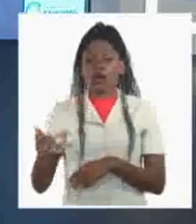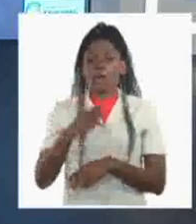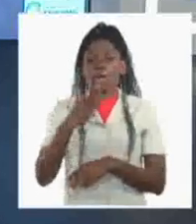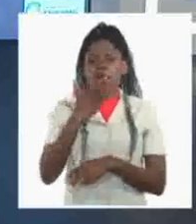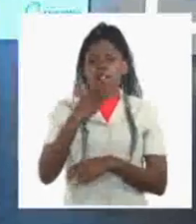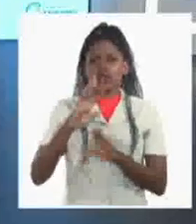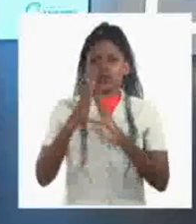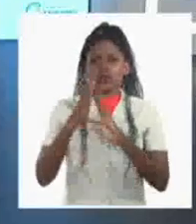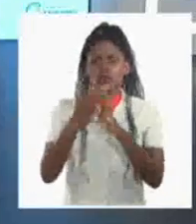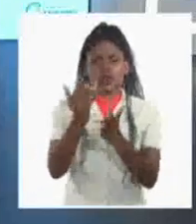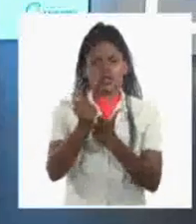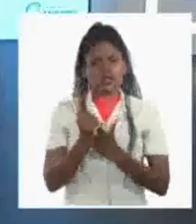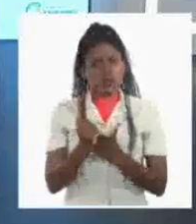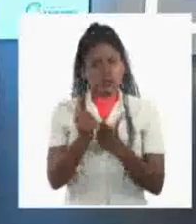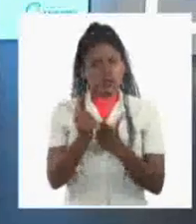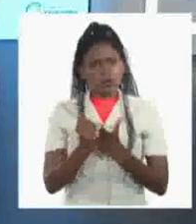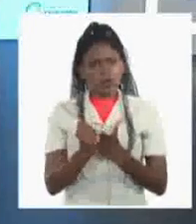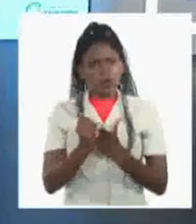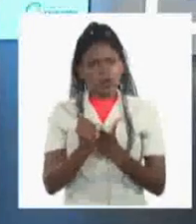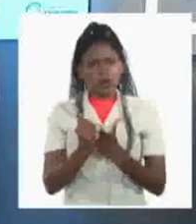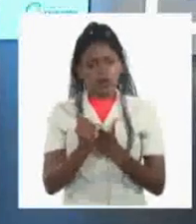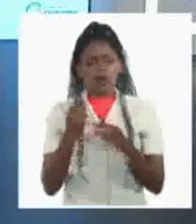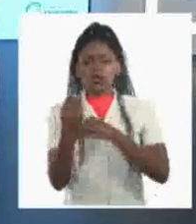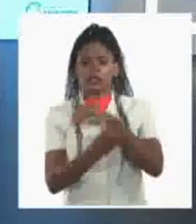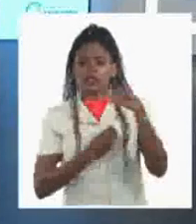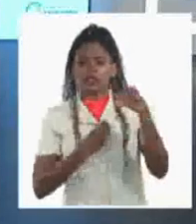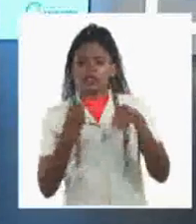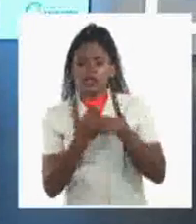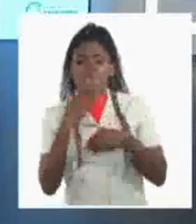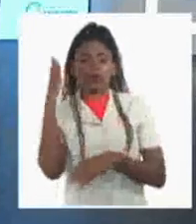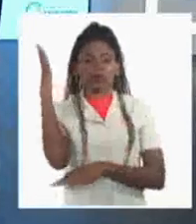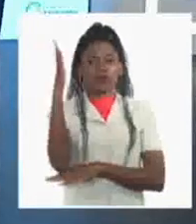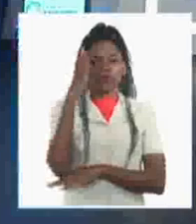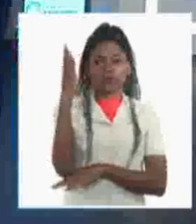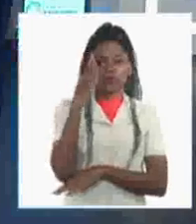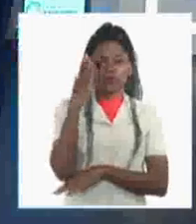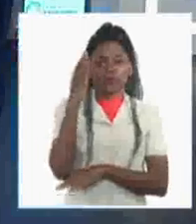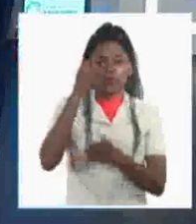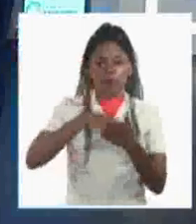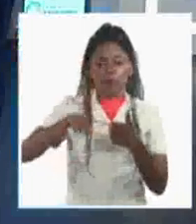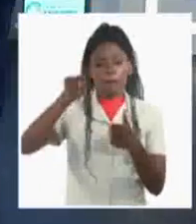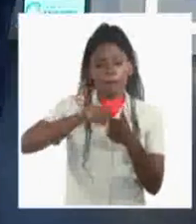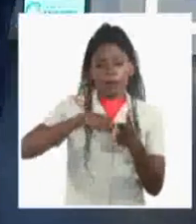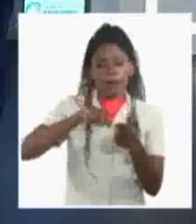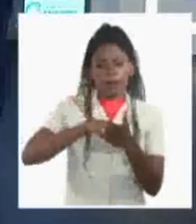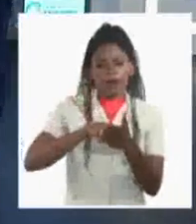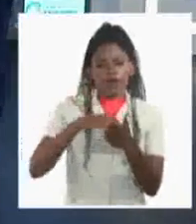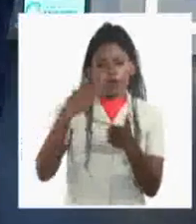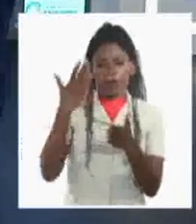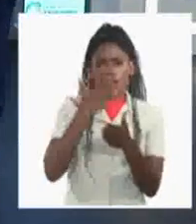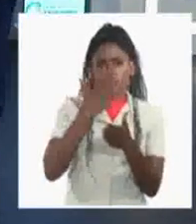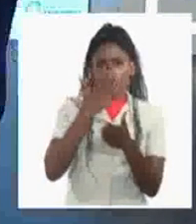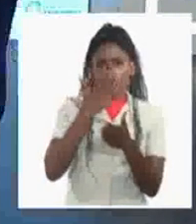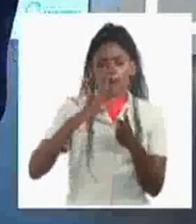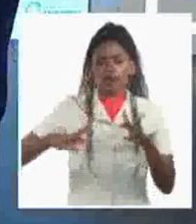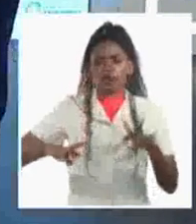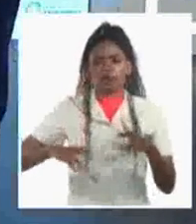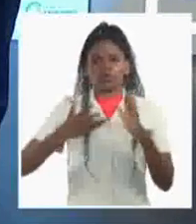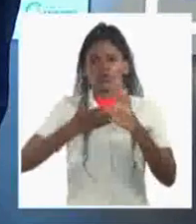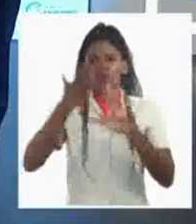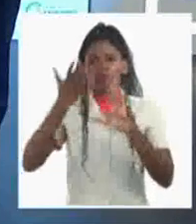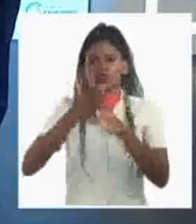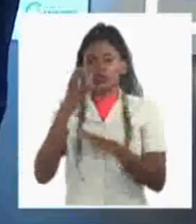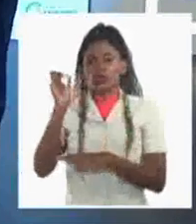masivo de ayuda para enfrentar los efectos del cambio climático, algo similar al plan Marshall concedido para la reconstrucción de Europa